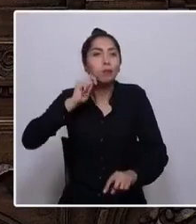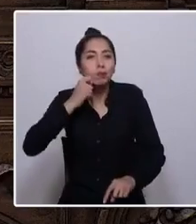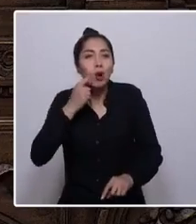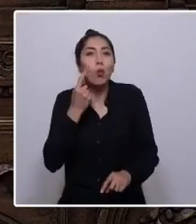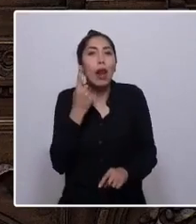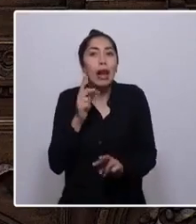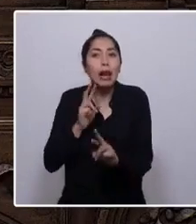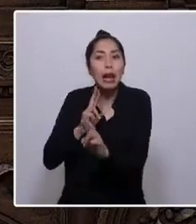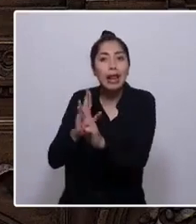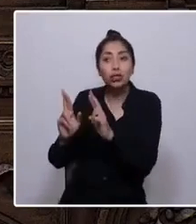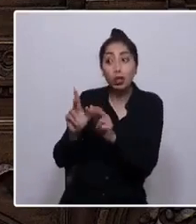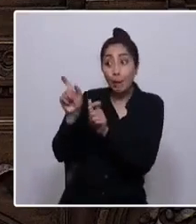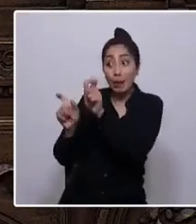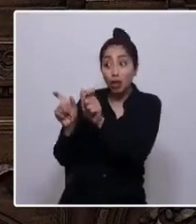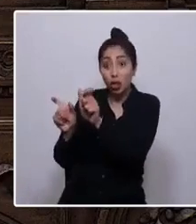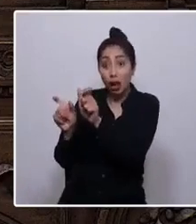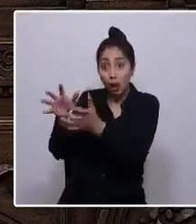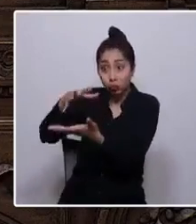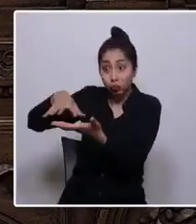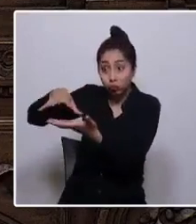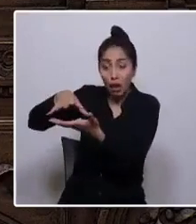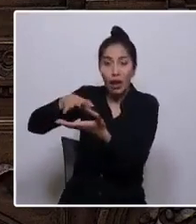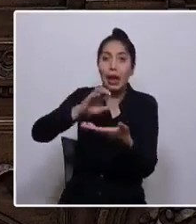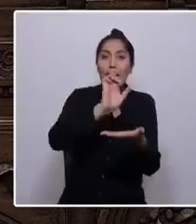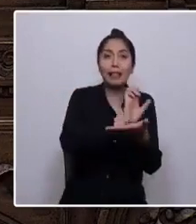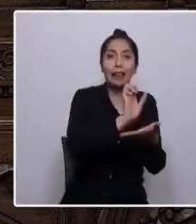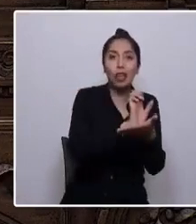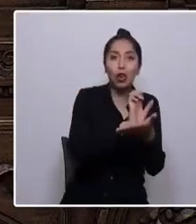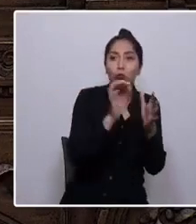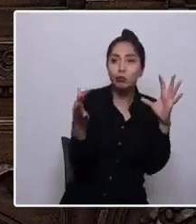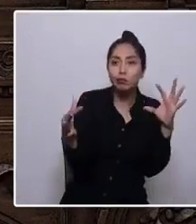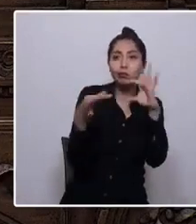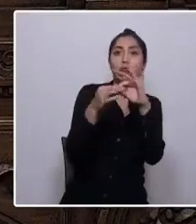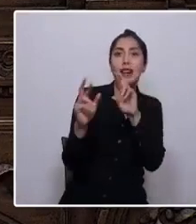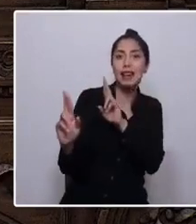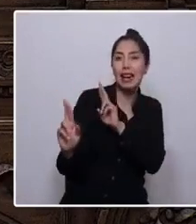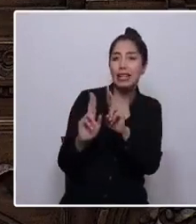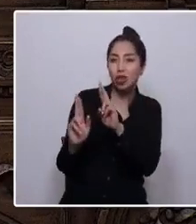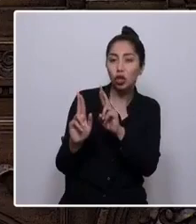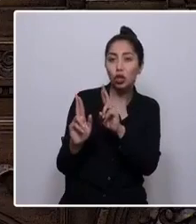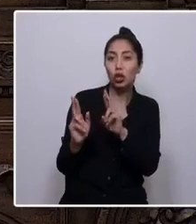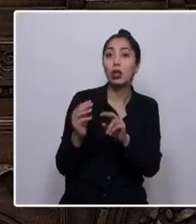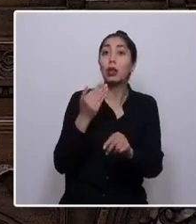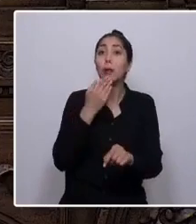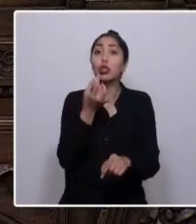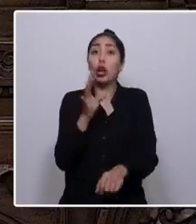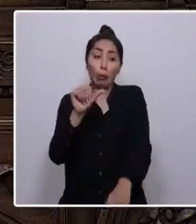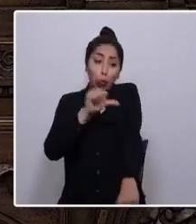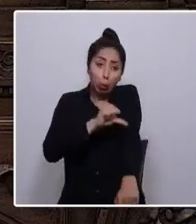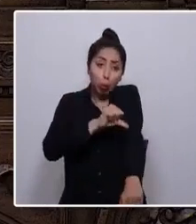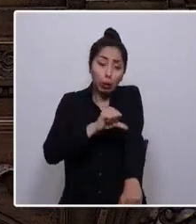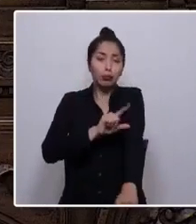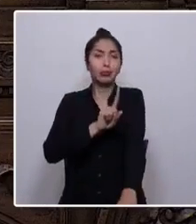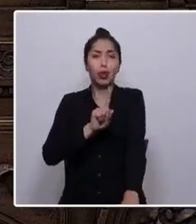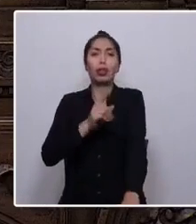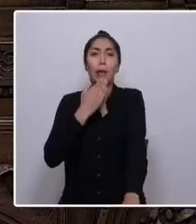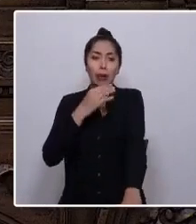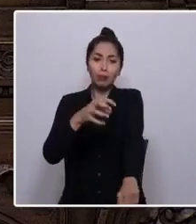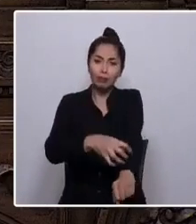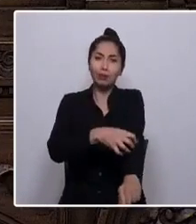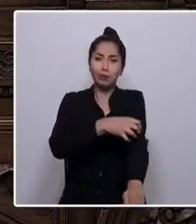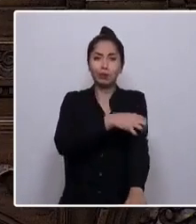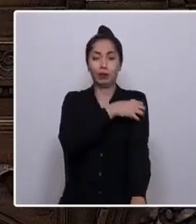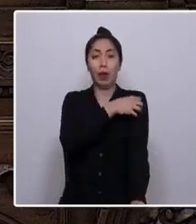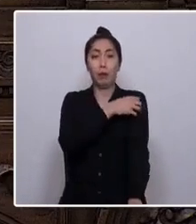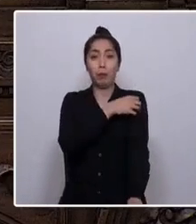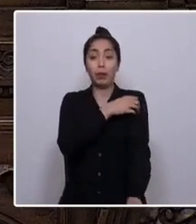personas con el Estado por fuera de la capital o incluso de otras grandes urbes. La equidad territorial no se agota